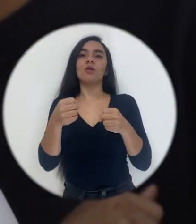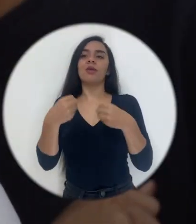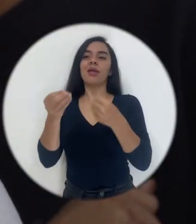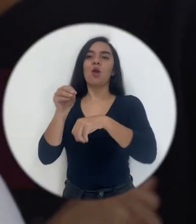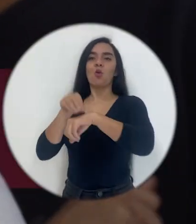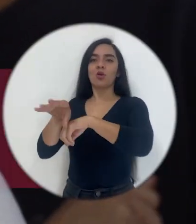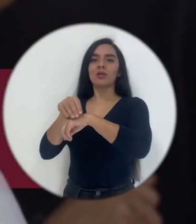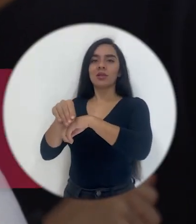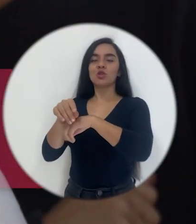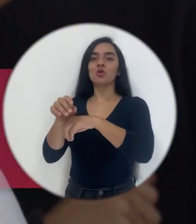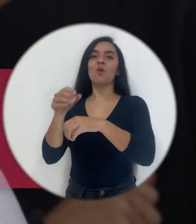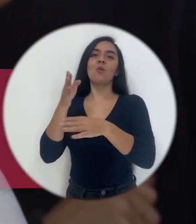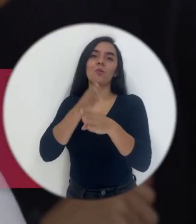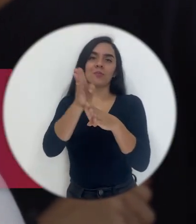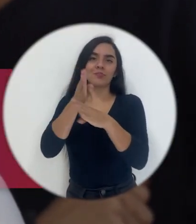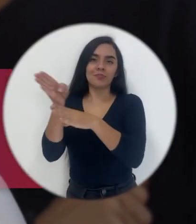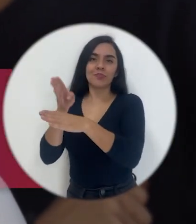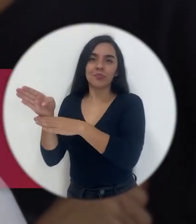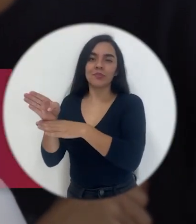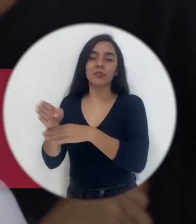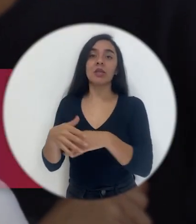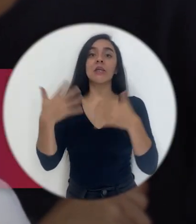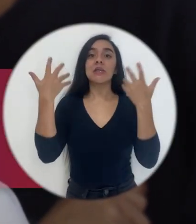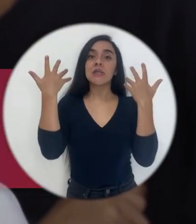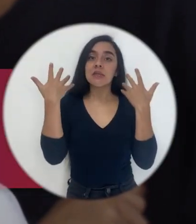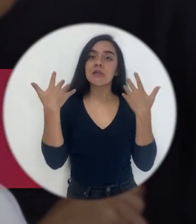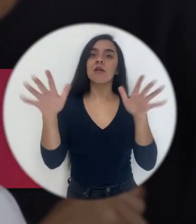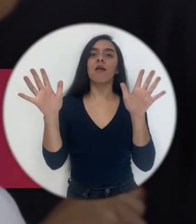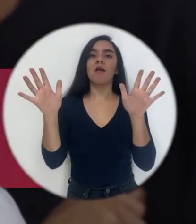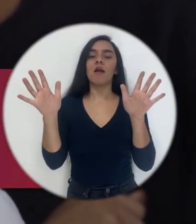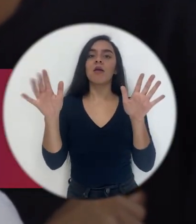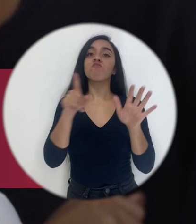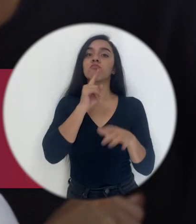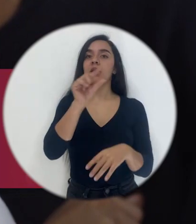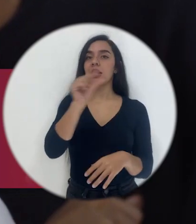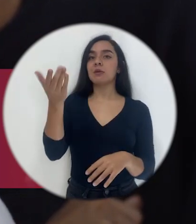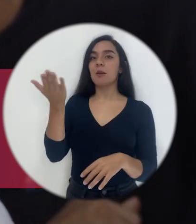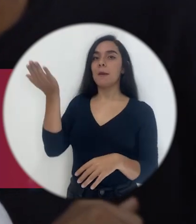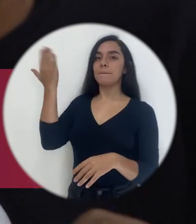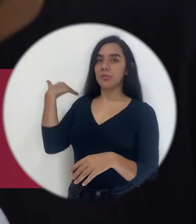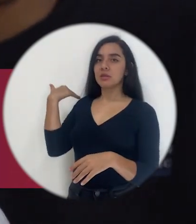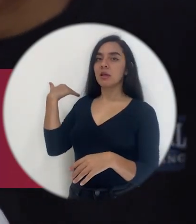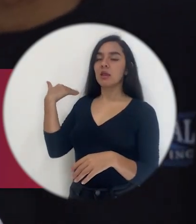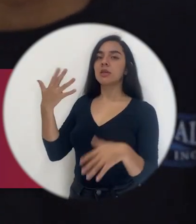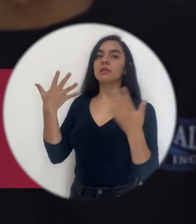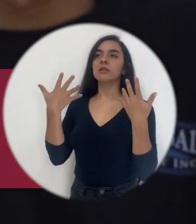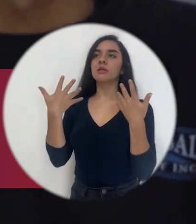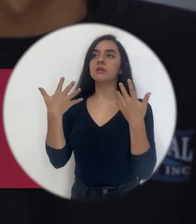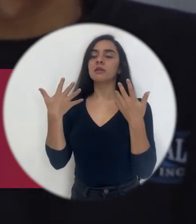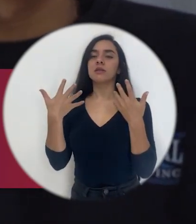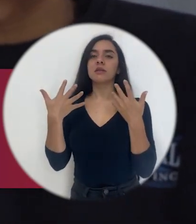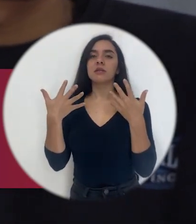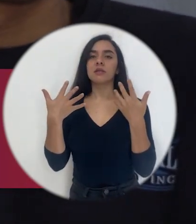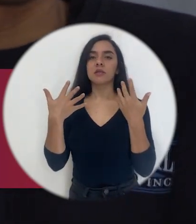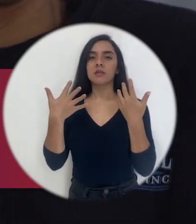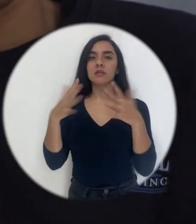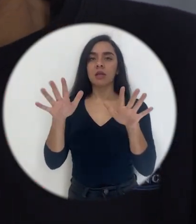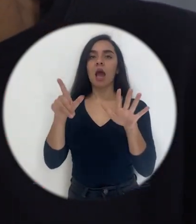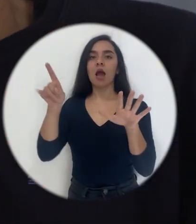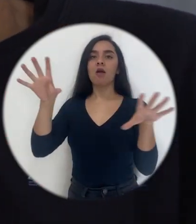vocacional entonces y se han hecho inclusive la semana pasada hubo un